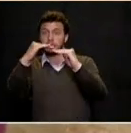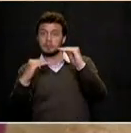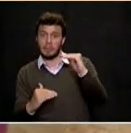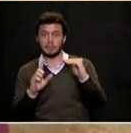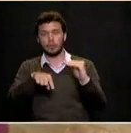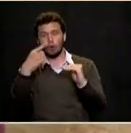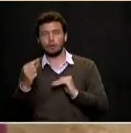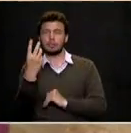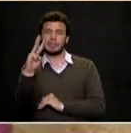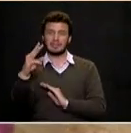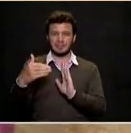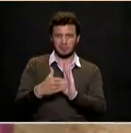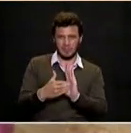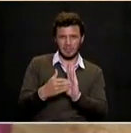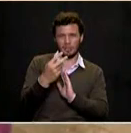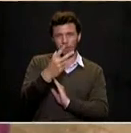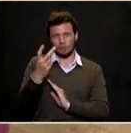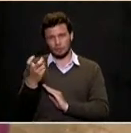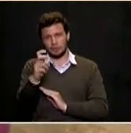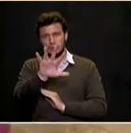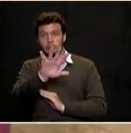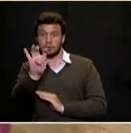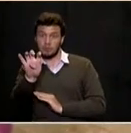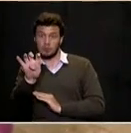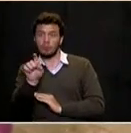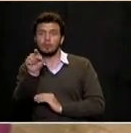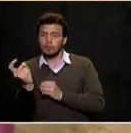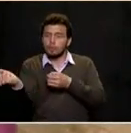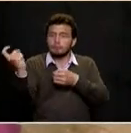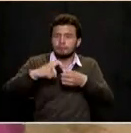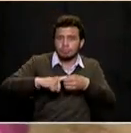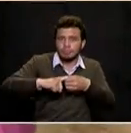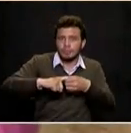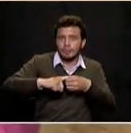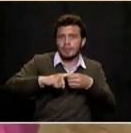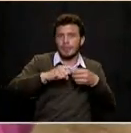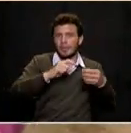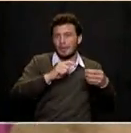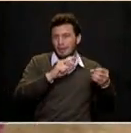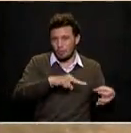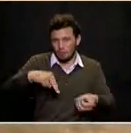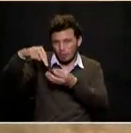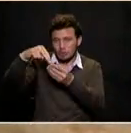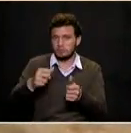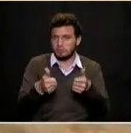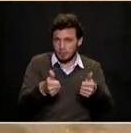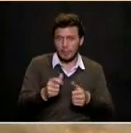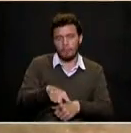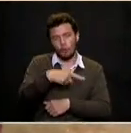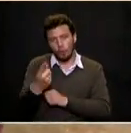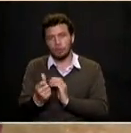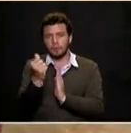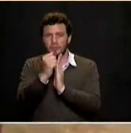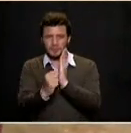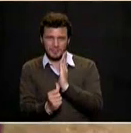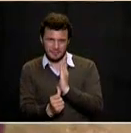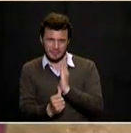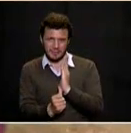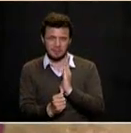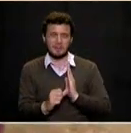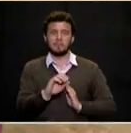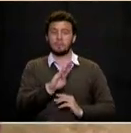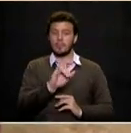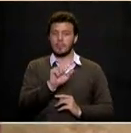matriculados en el sistema educativo oficial. Y en los programas de buen comienzo también hay un número de niños importantes.